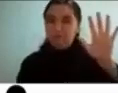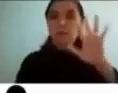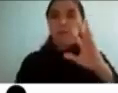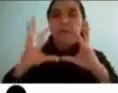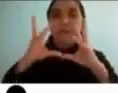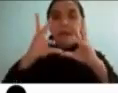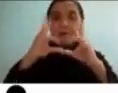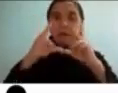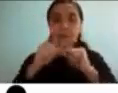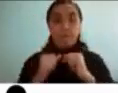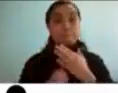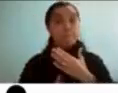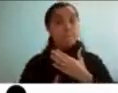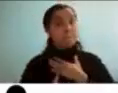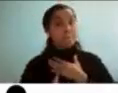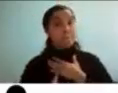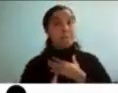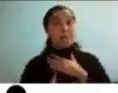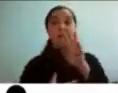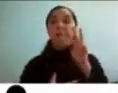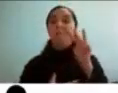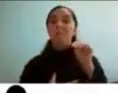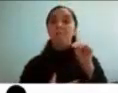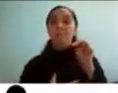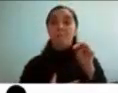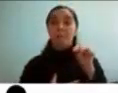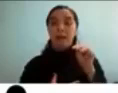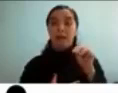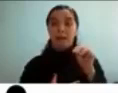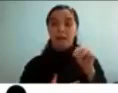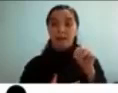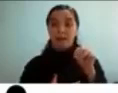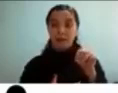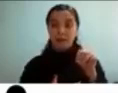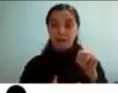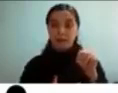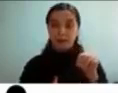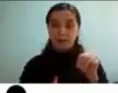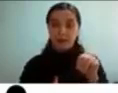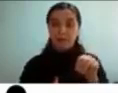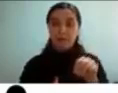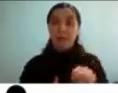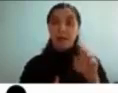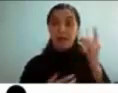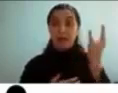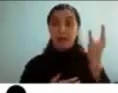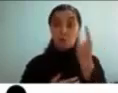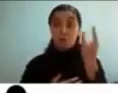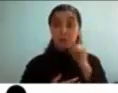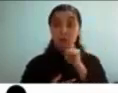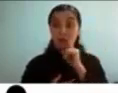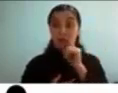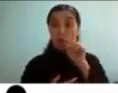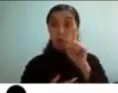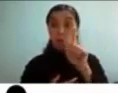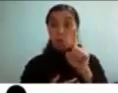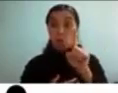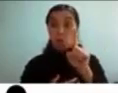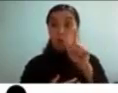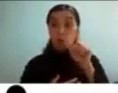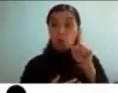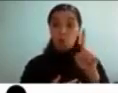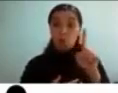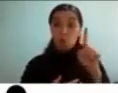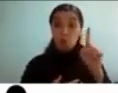mi mamá por ejemplo tenía que una vez en la universidad sacó 5 unos ya porque era uno de estos